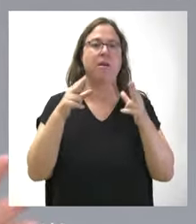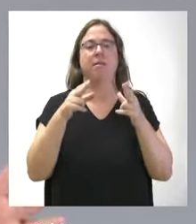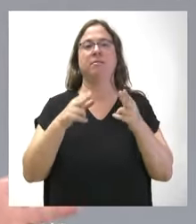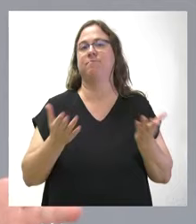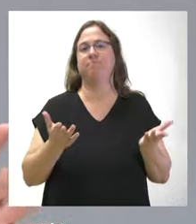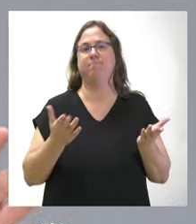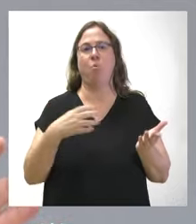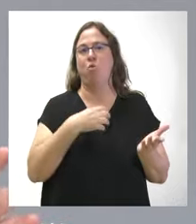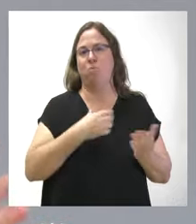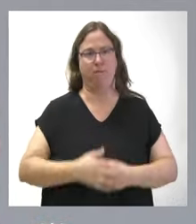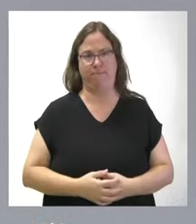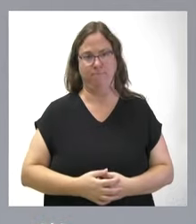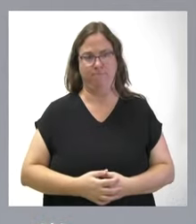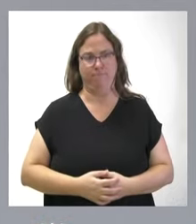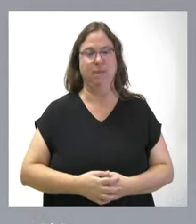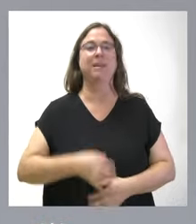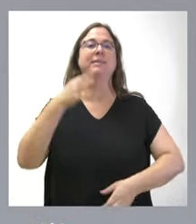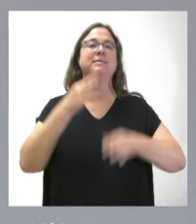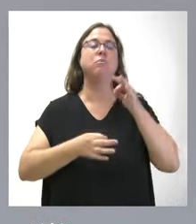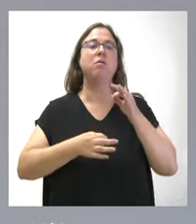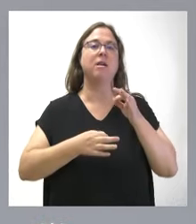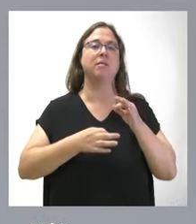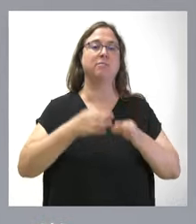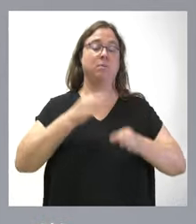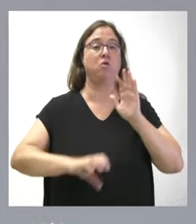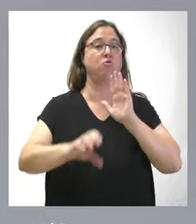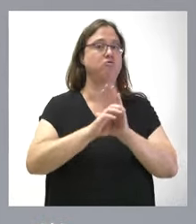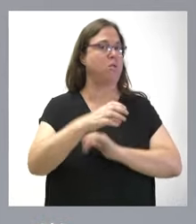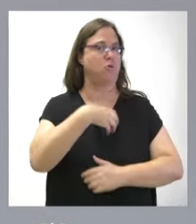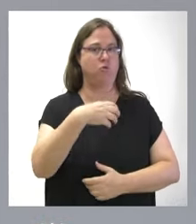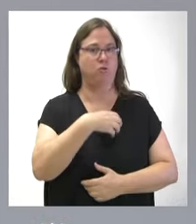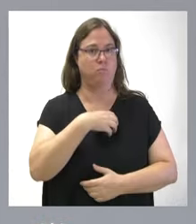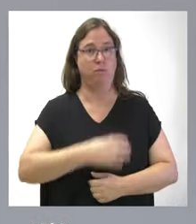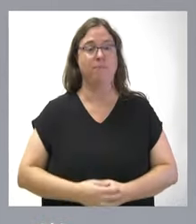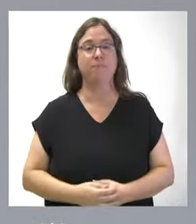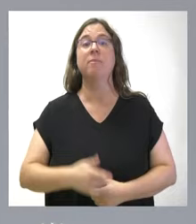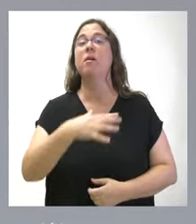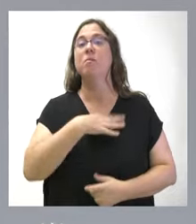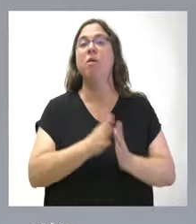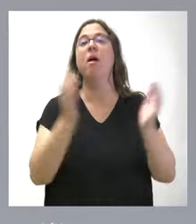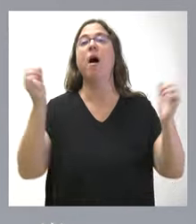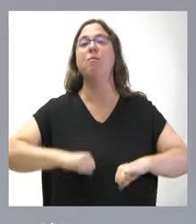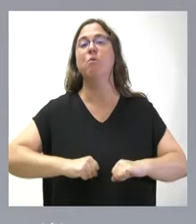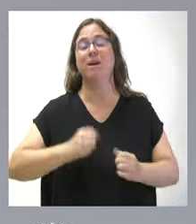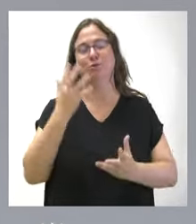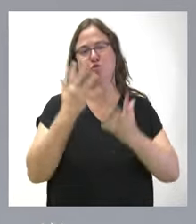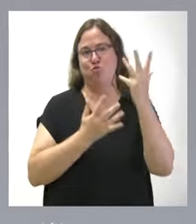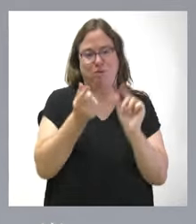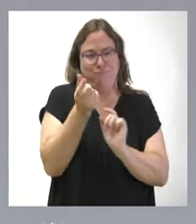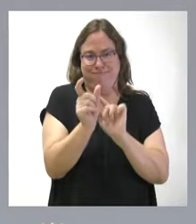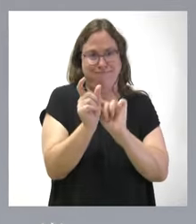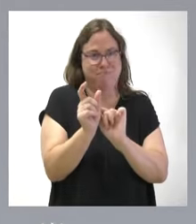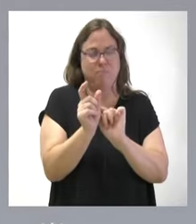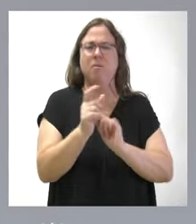No se puede. El Constitucional ya ha dicho que el objeto exclusivo de la ley de presupuestos es aprobar números y, por lo tanto, no puede